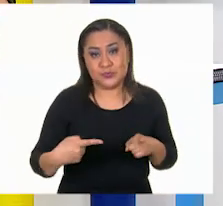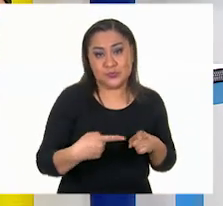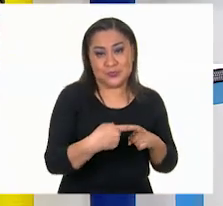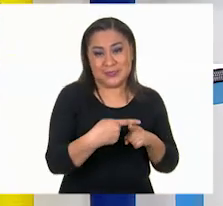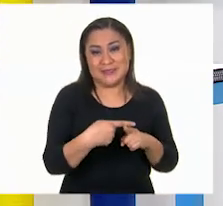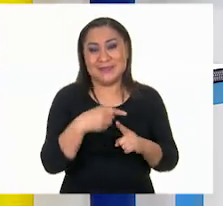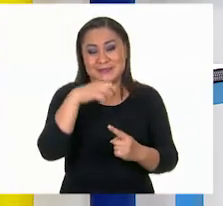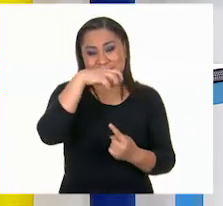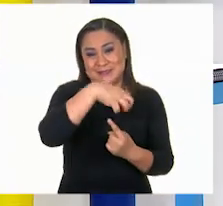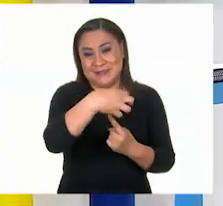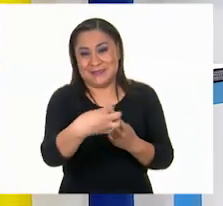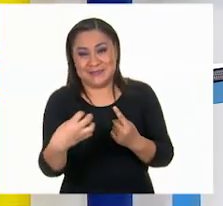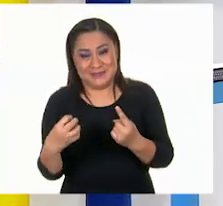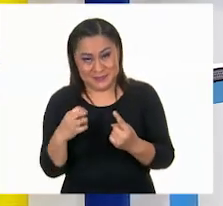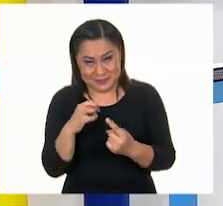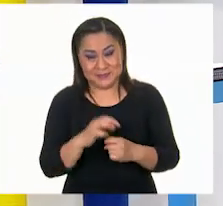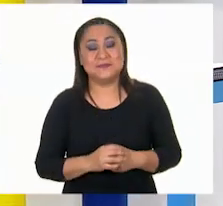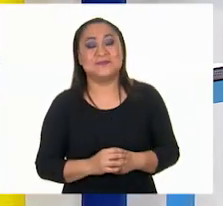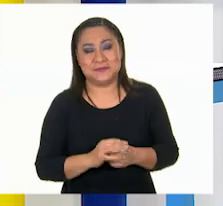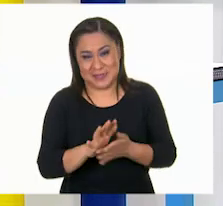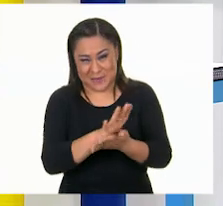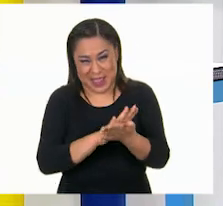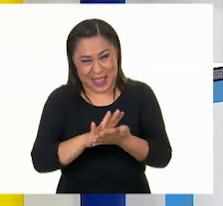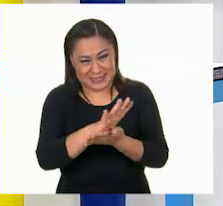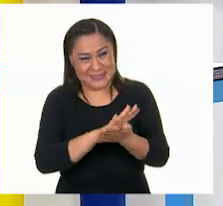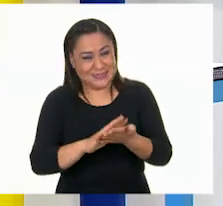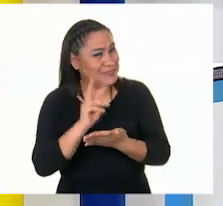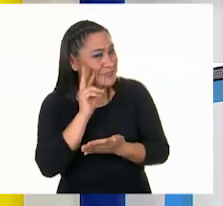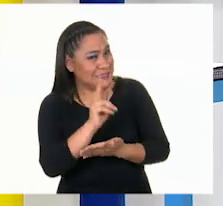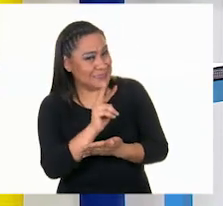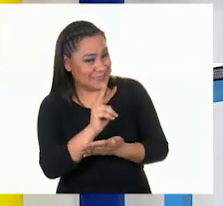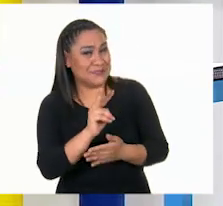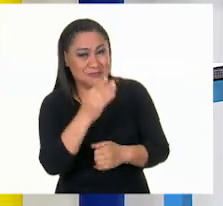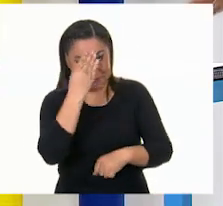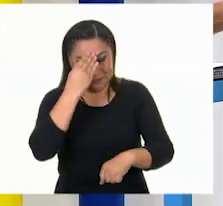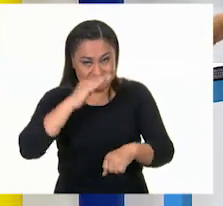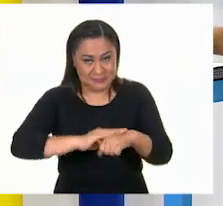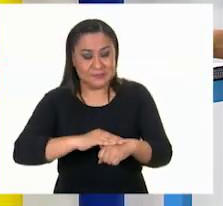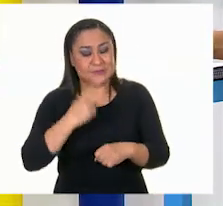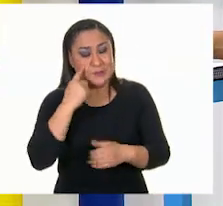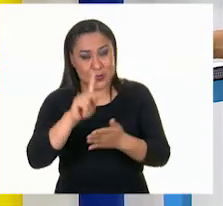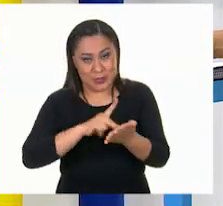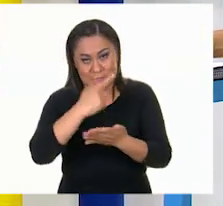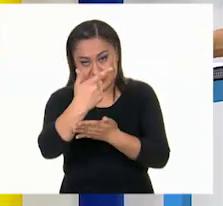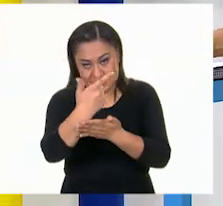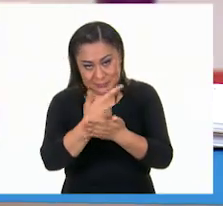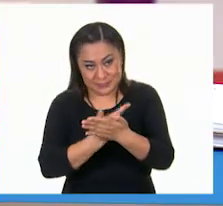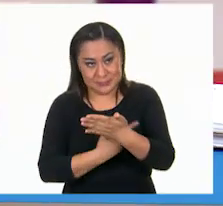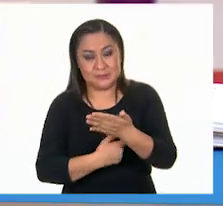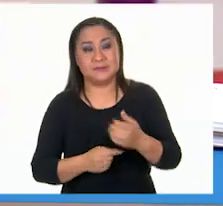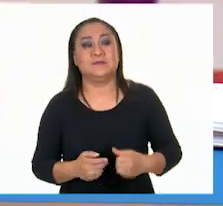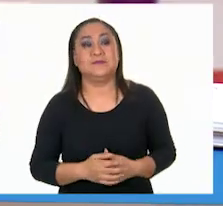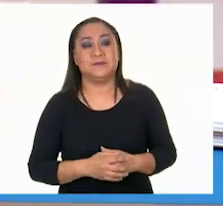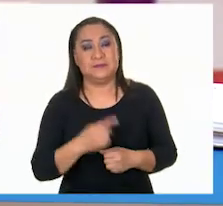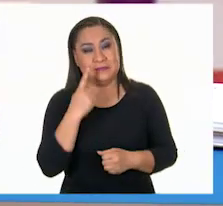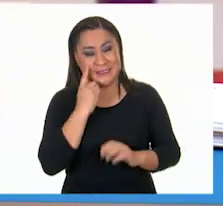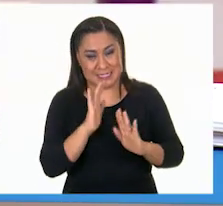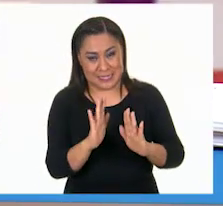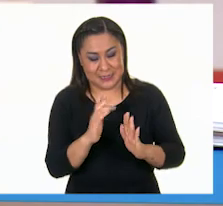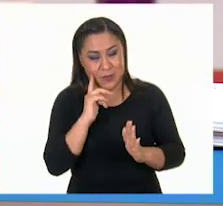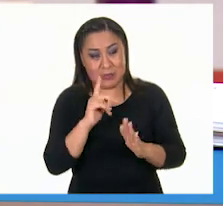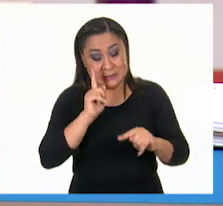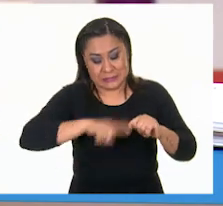Muy bien. Entonces, las vamos a contar. están en plastilina, por eso las pusimos de esta manera. Vamos a contarlas. Las voy a contar sin desarmar todavía.